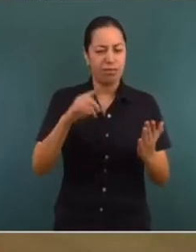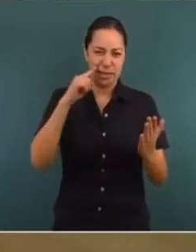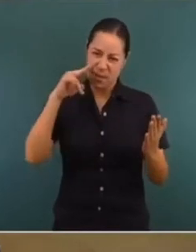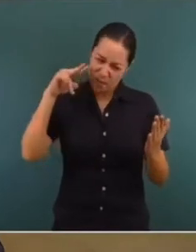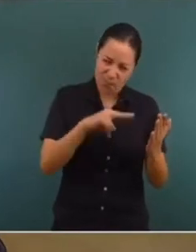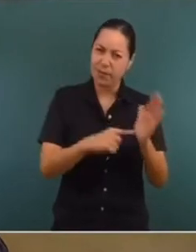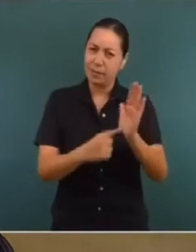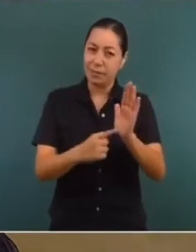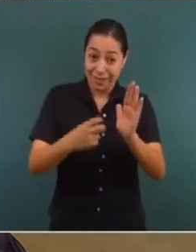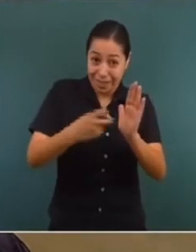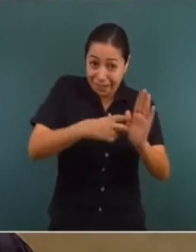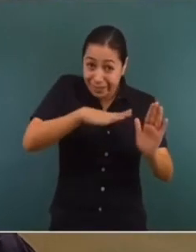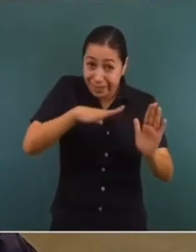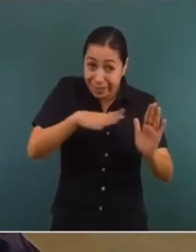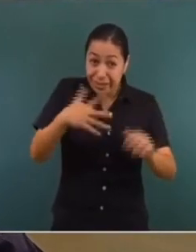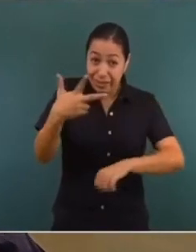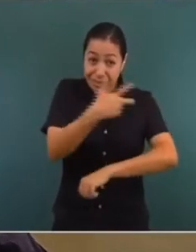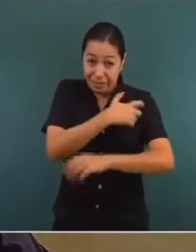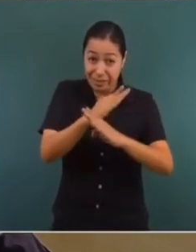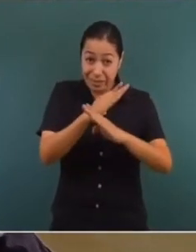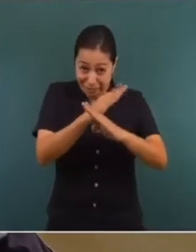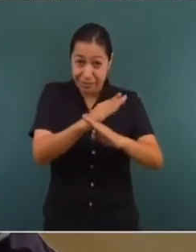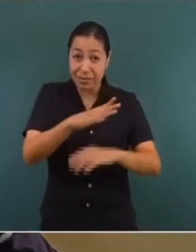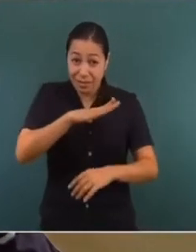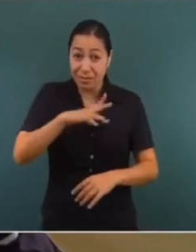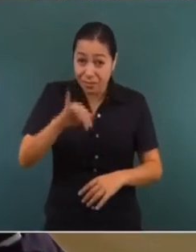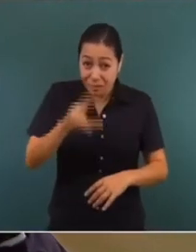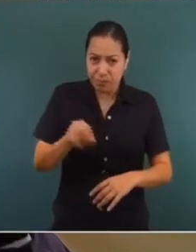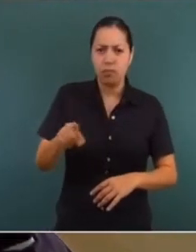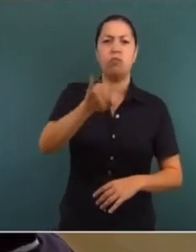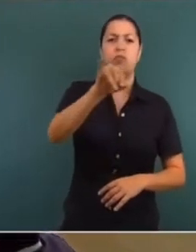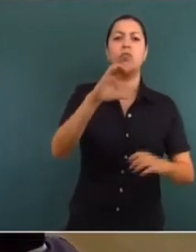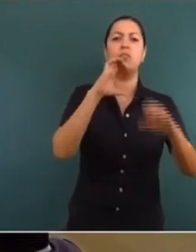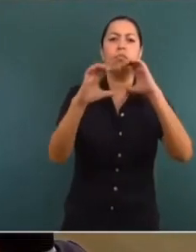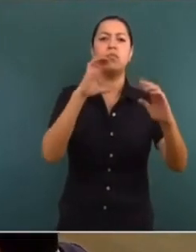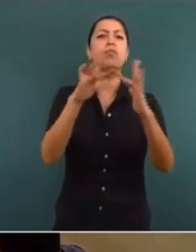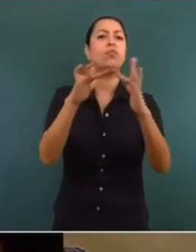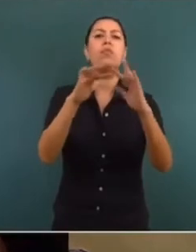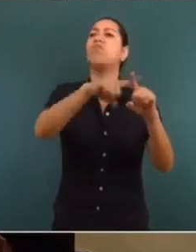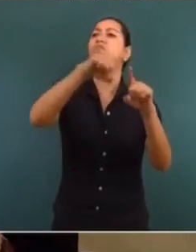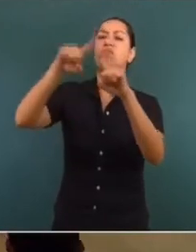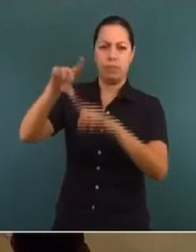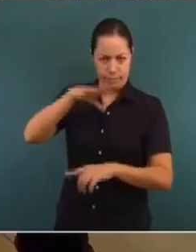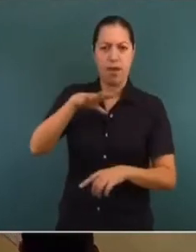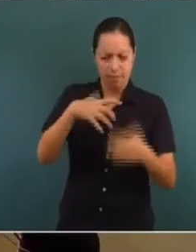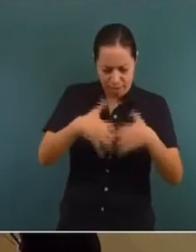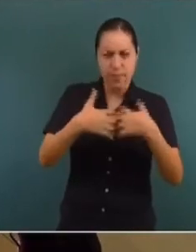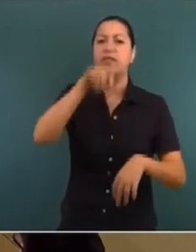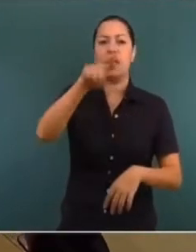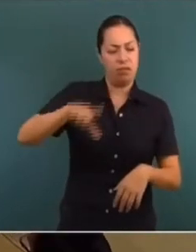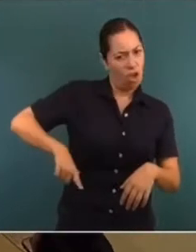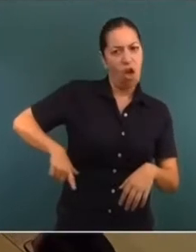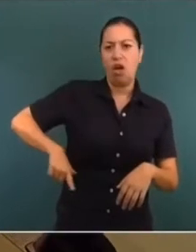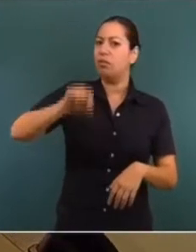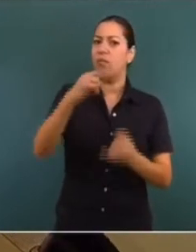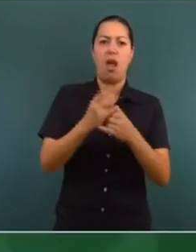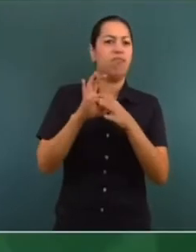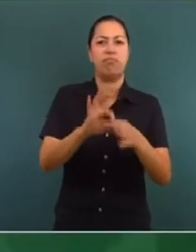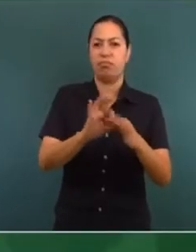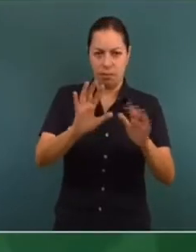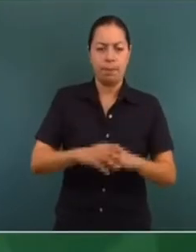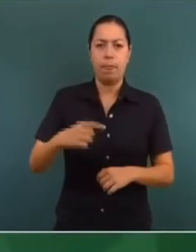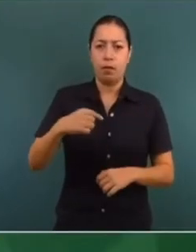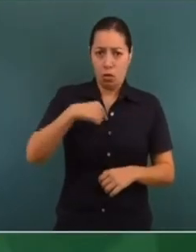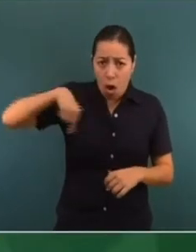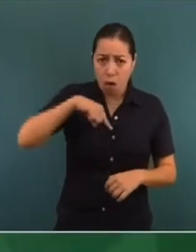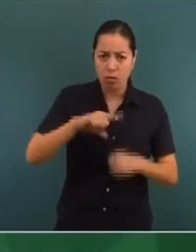Con ustedes vamos a comprar una vacuna. ¿Hay esta negociación específica, presidente? Sí, hay una comunicación con varias empresas y gobiernos. Nosotros no vamos